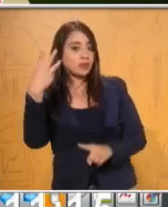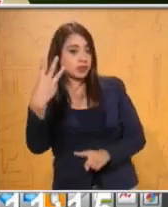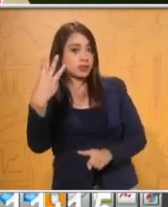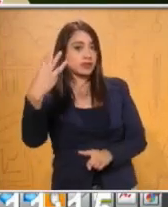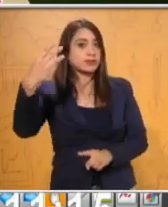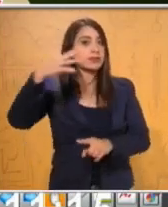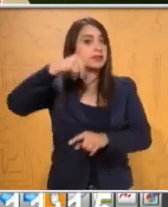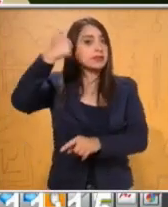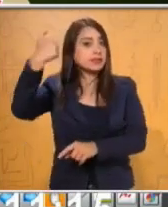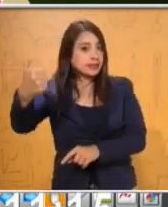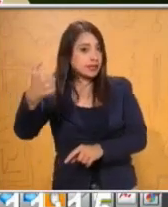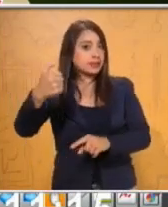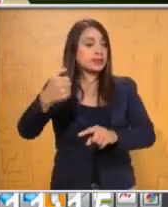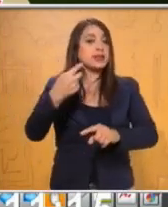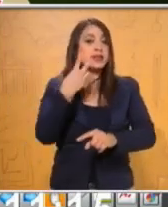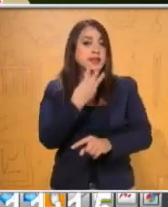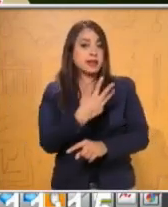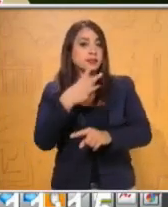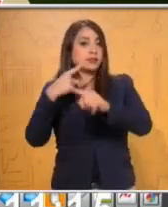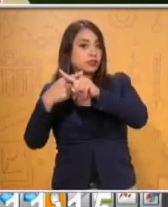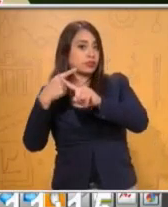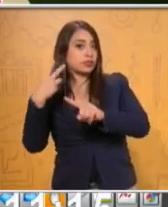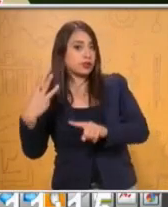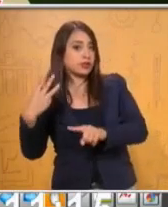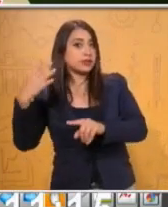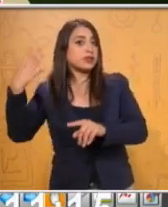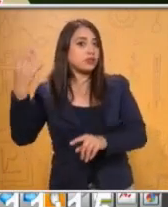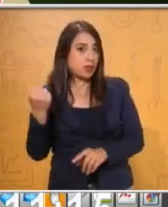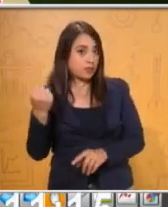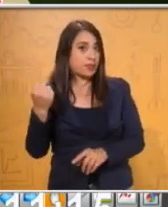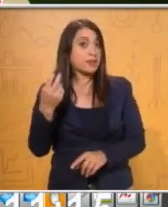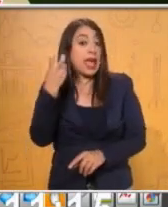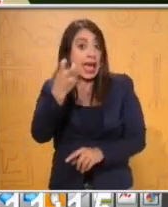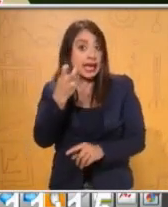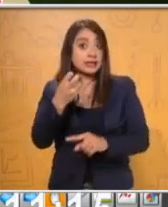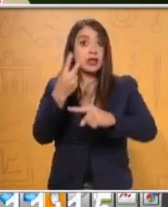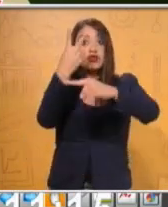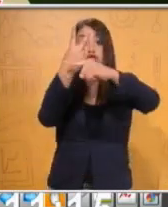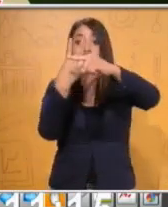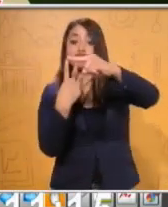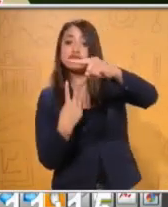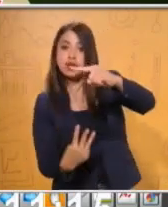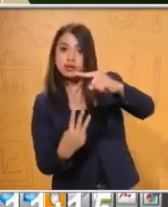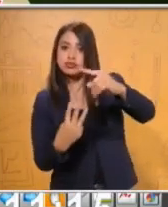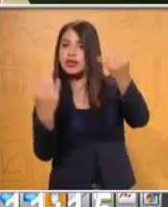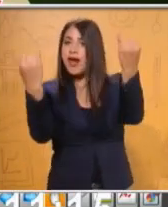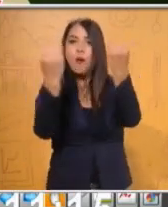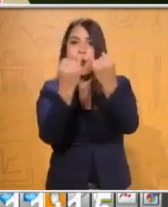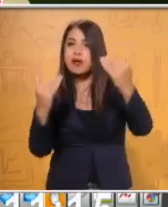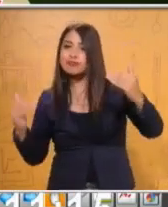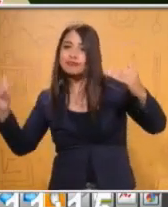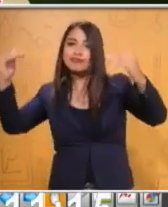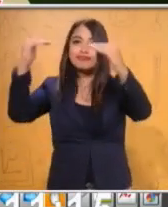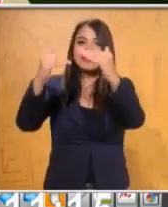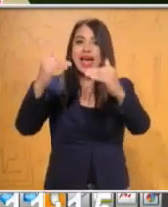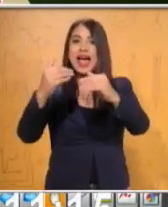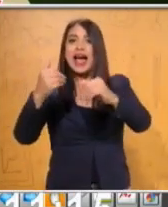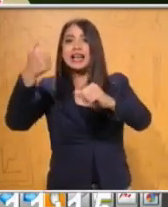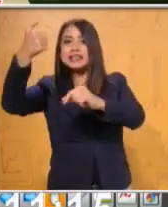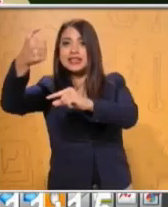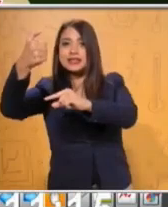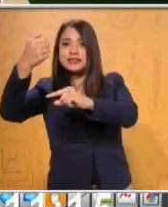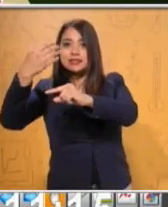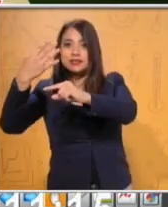nueve. De esta manera podemos afirmar que dos tercios es equivalente a seis novenos. Vamos con la siguiente